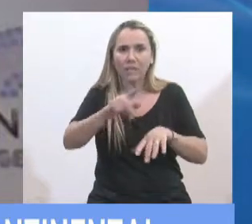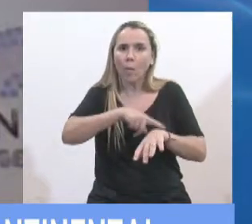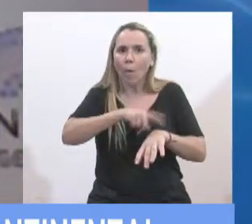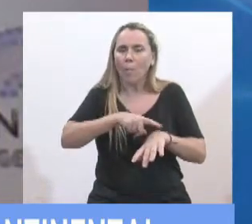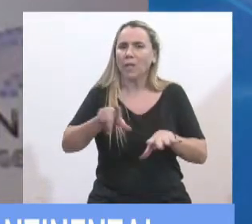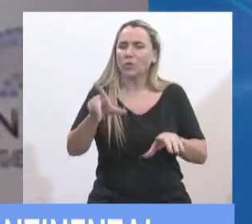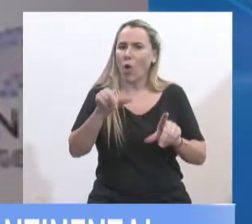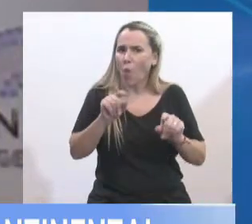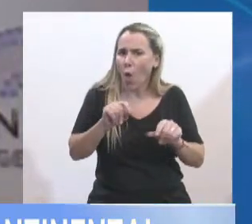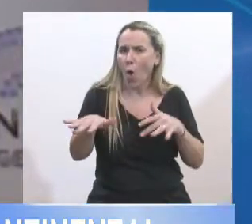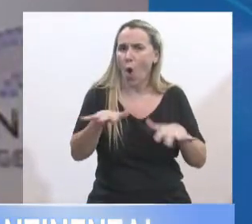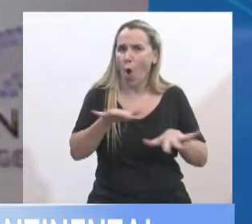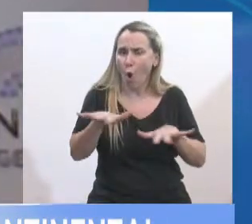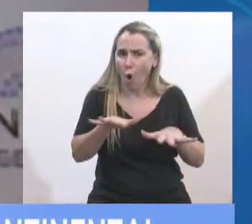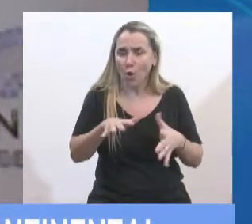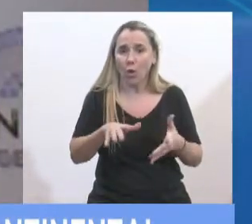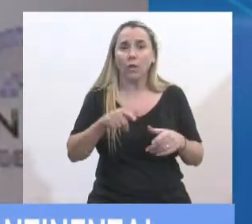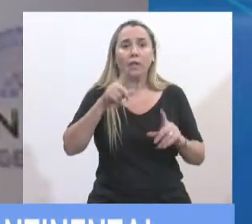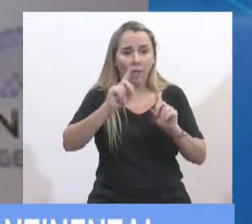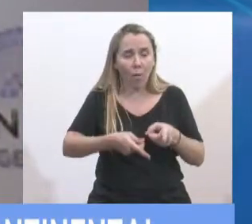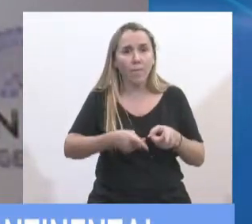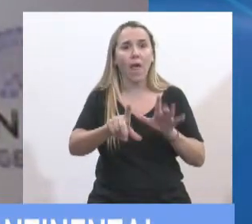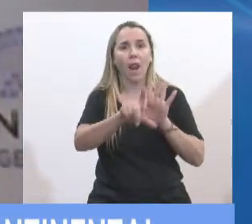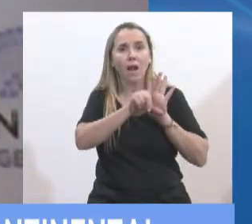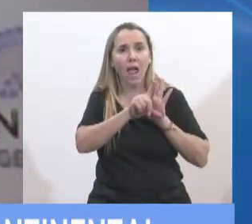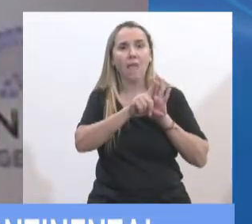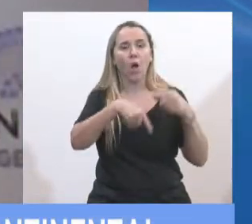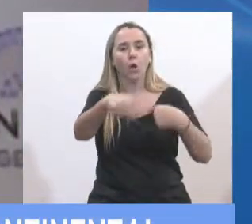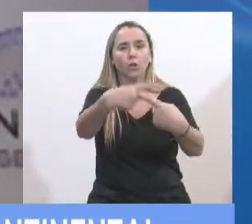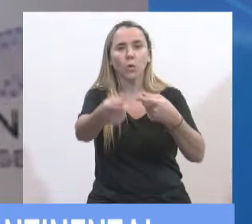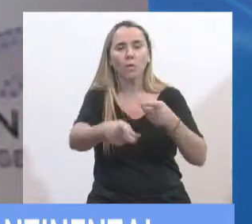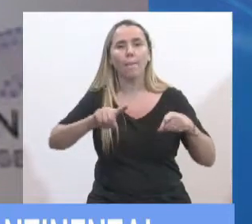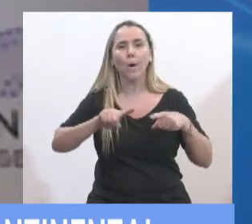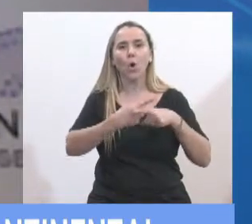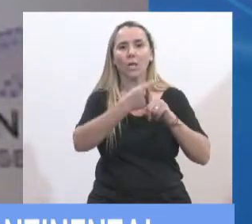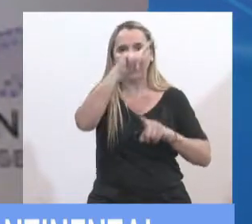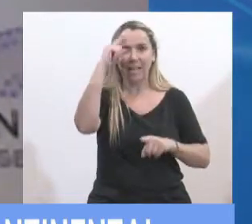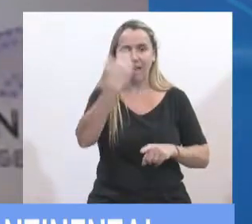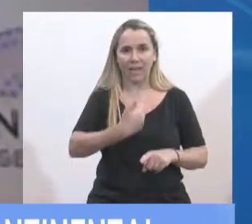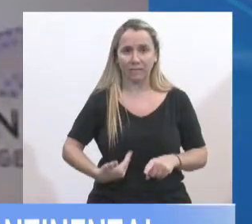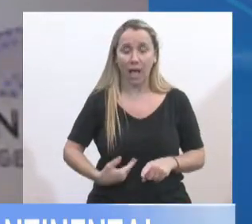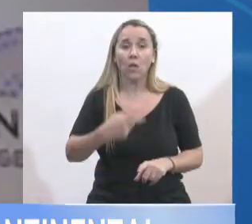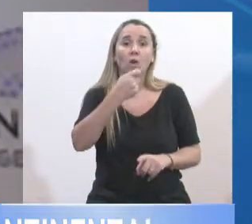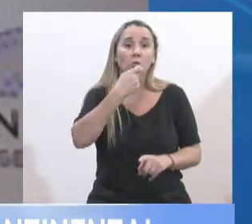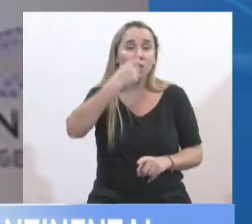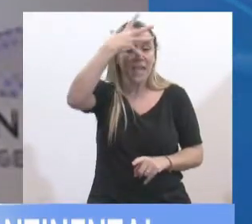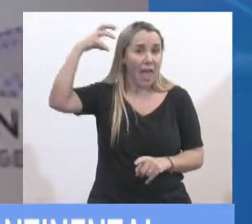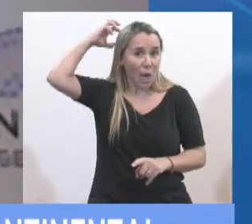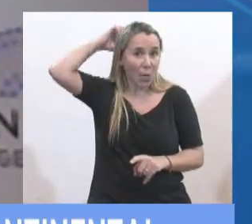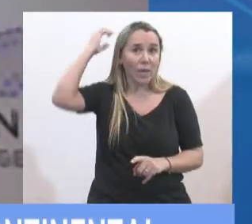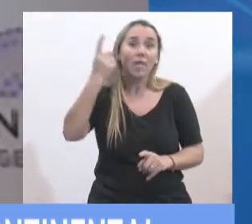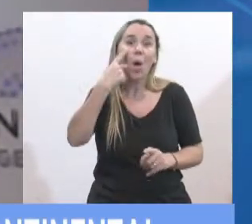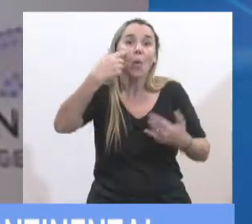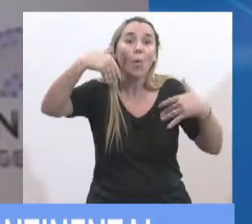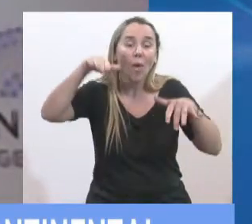dolor y las de la continuidad de las políticas de Estado. Si Evita viviera, el domingo se cumple